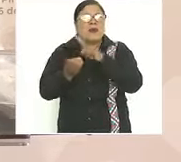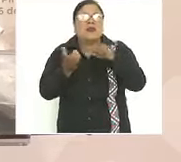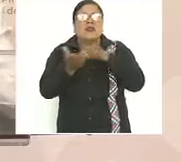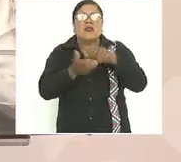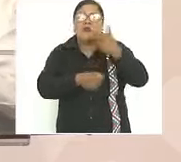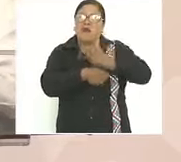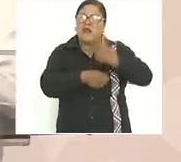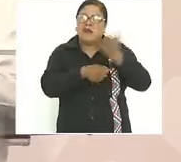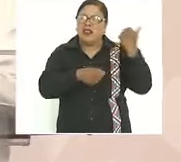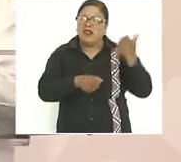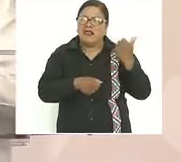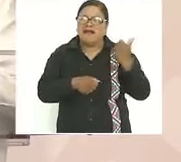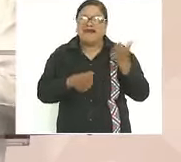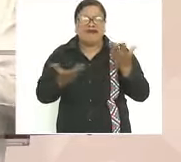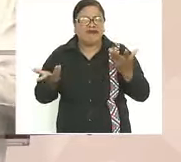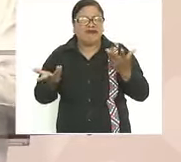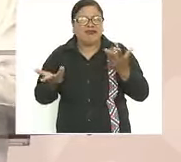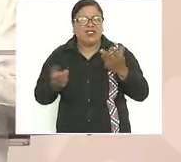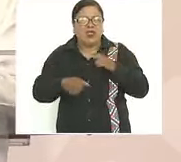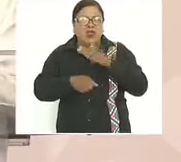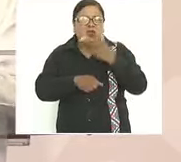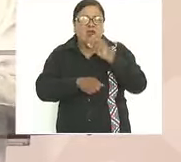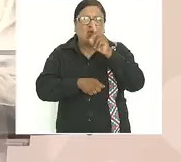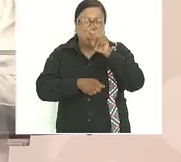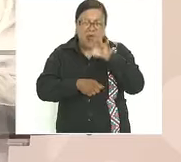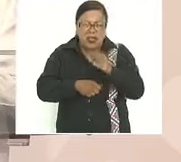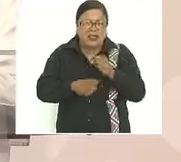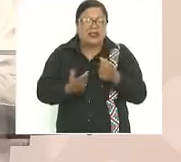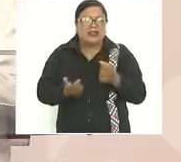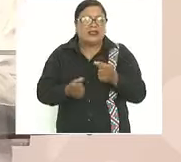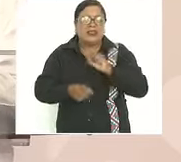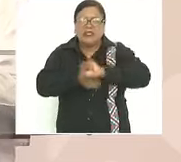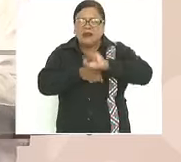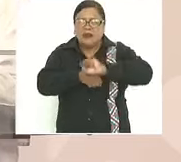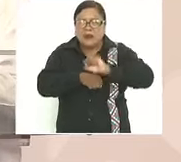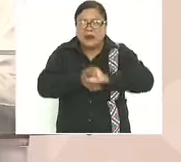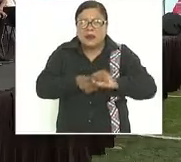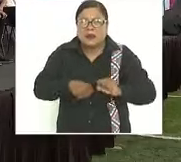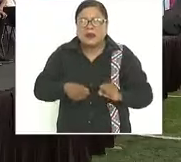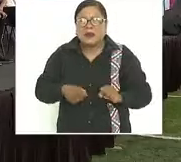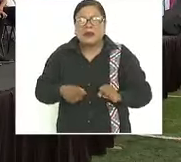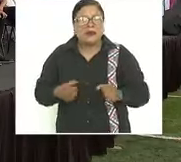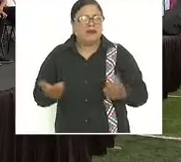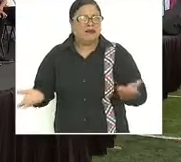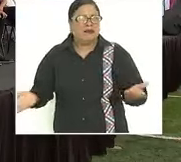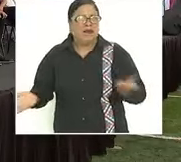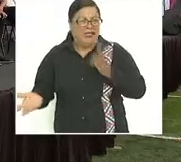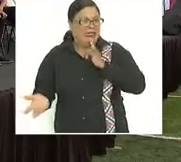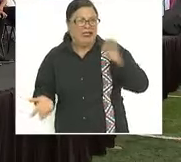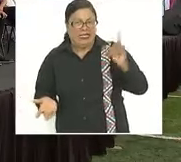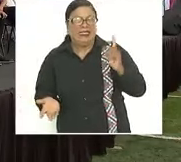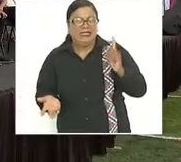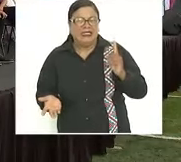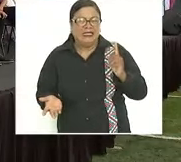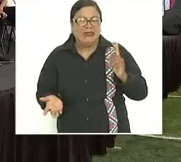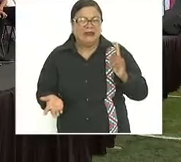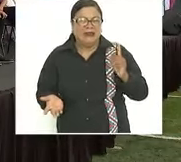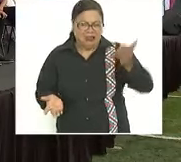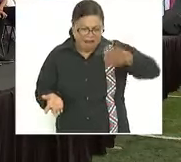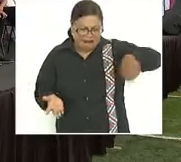Guatemala de Honduras de El Salvador saben que decían estos